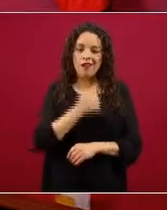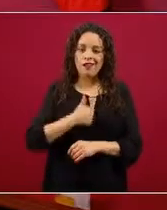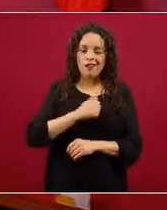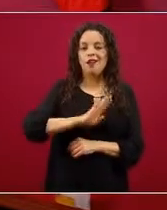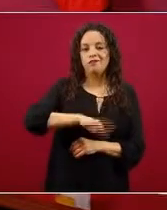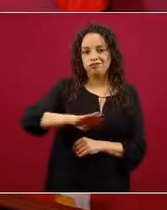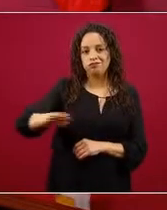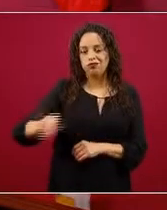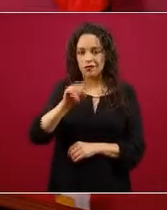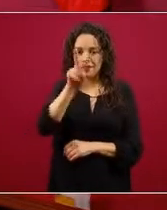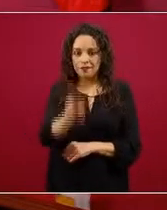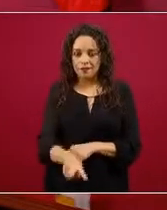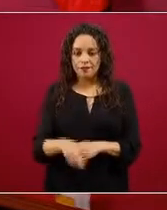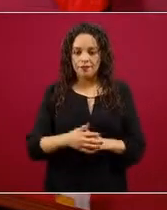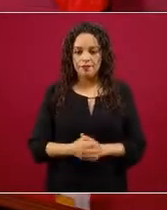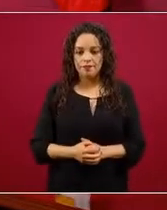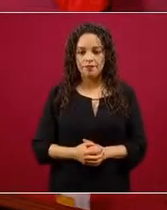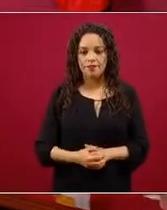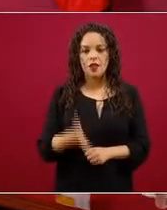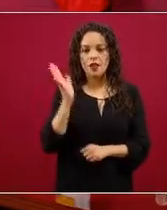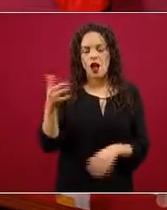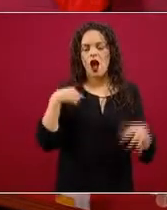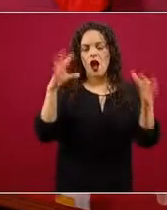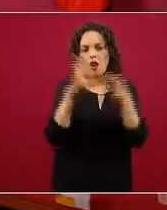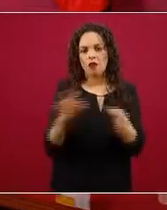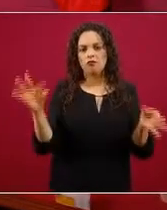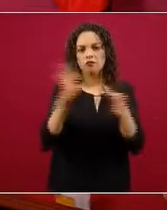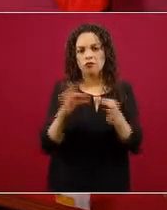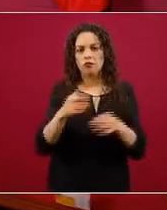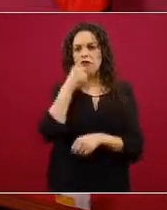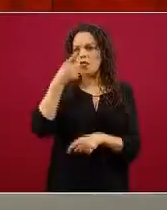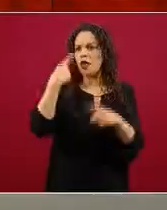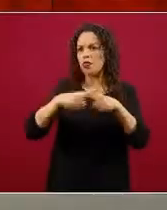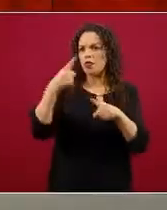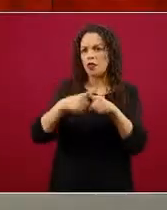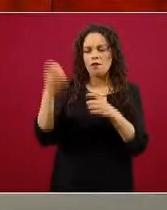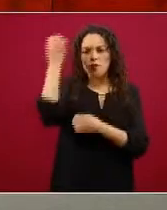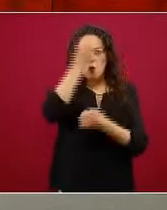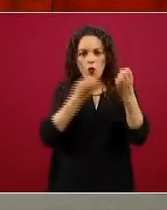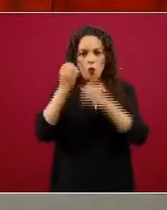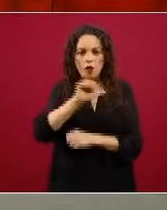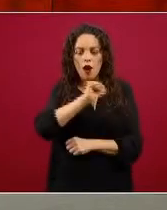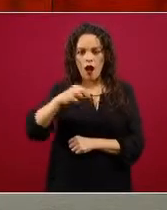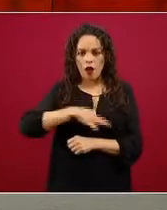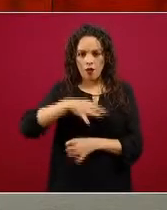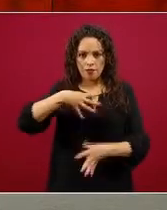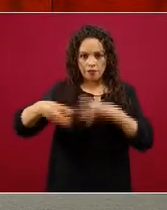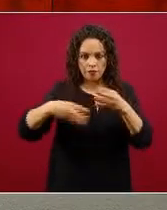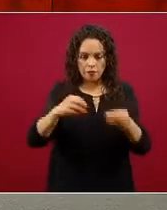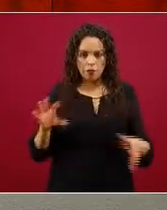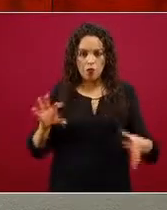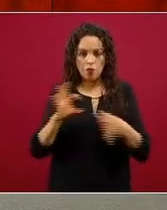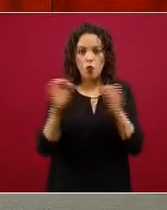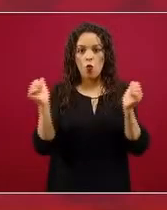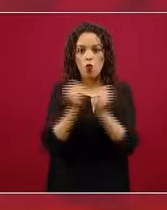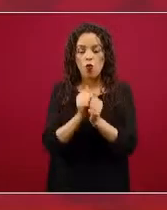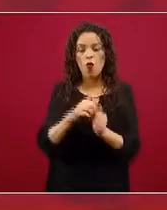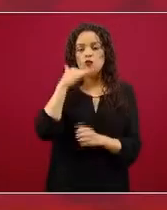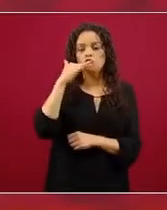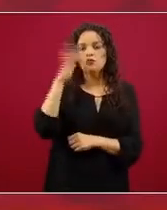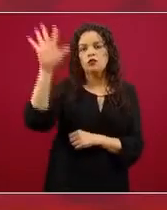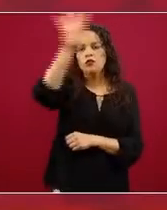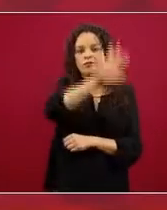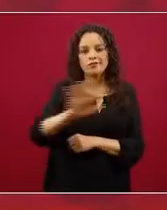Este incremento de la mortalidad ha sido descrito en múltiples estudios epidemiológicos en relación con la contaminación ambiental.